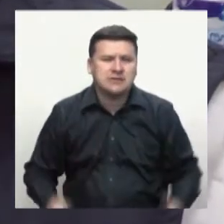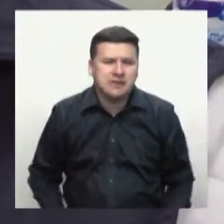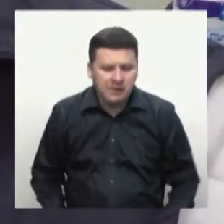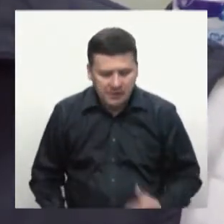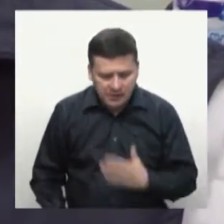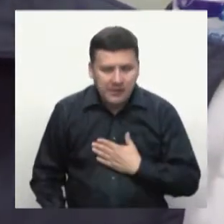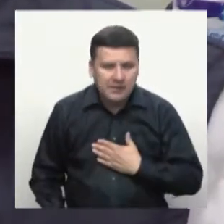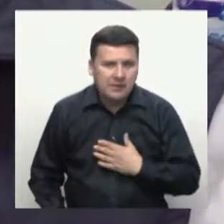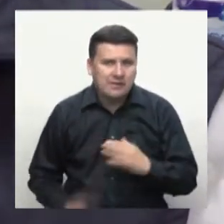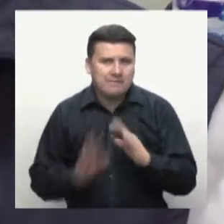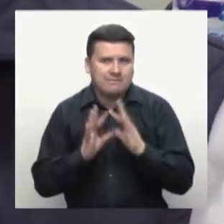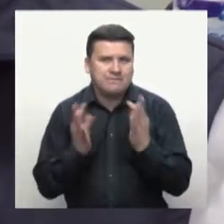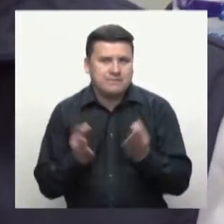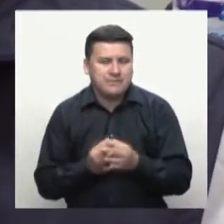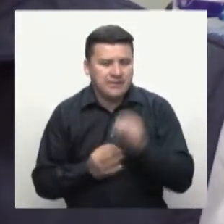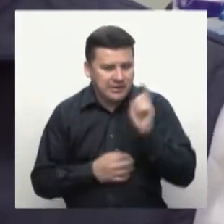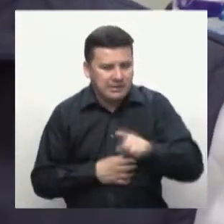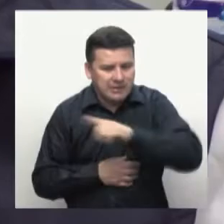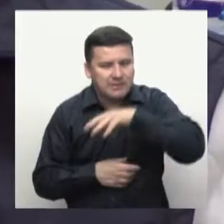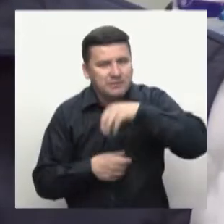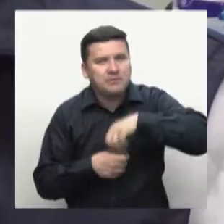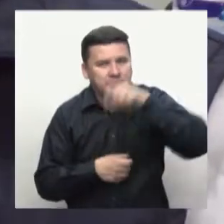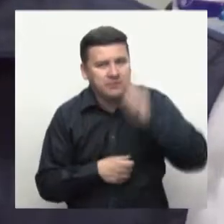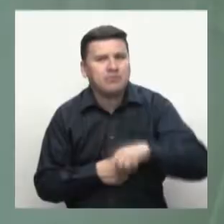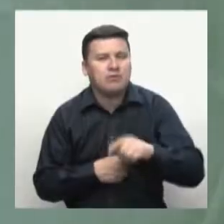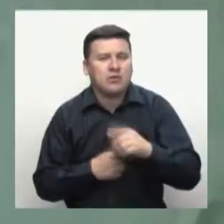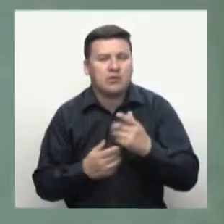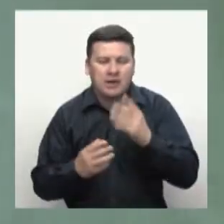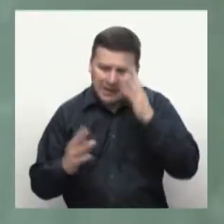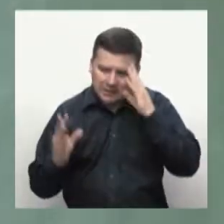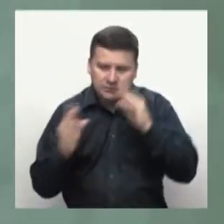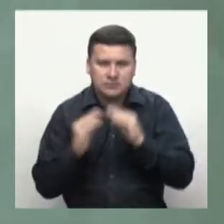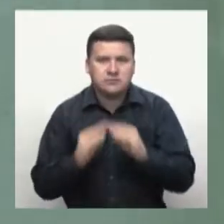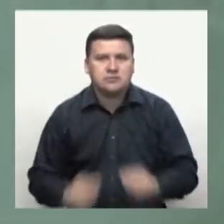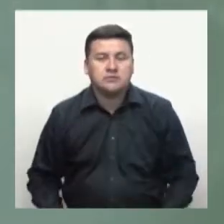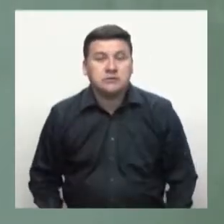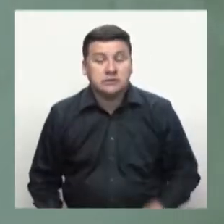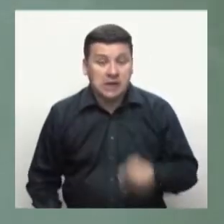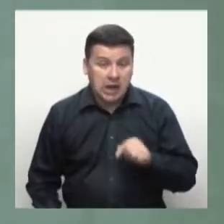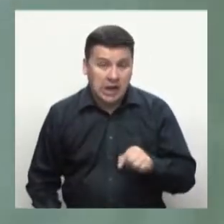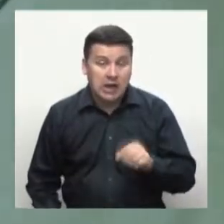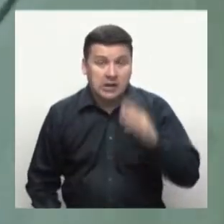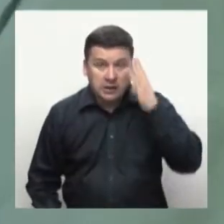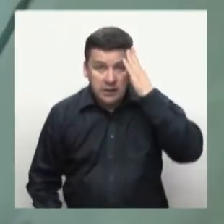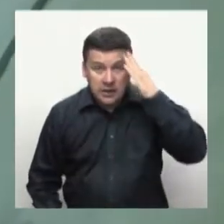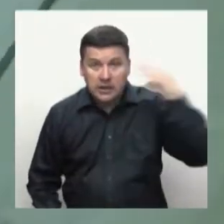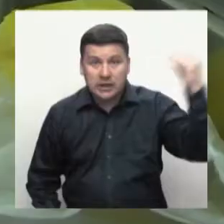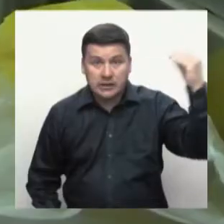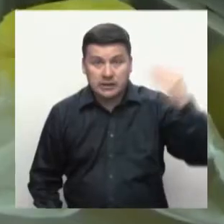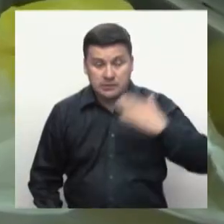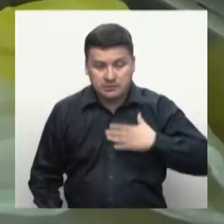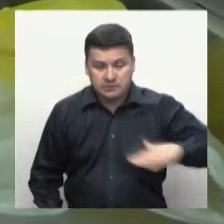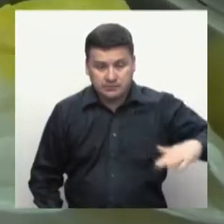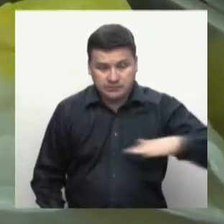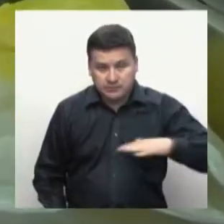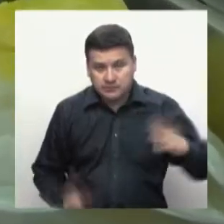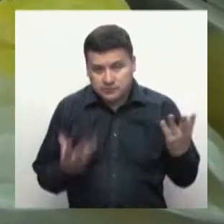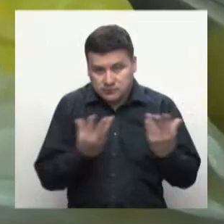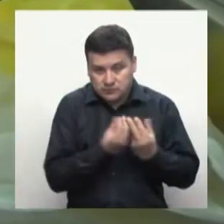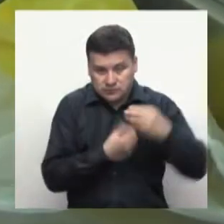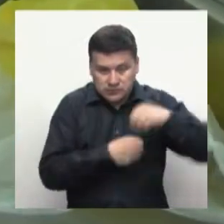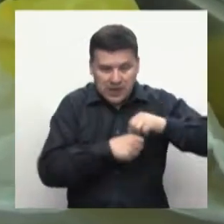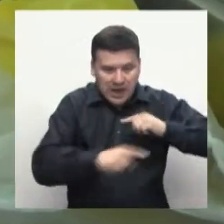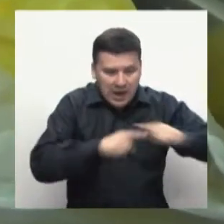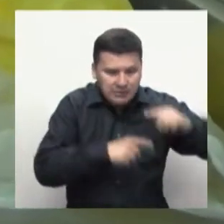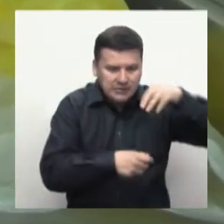solidarizarnos con la situación que están viviendo en Manizales nuestros aprendices. Los ambientes de gastronomía del Centro de Comercio y Servicios de la entidad en Caldas